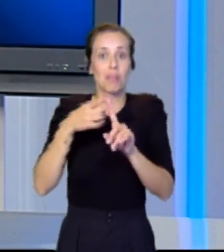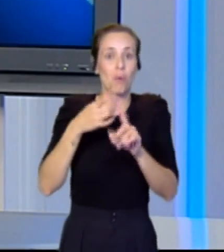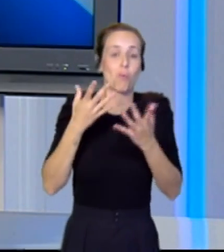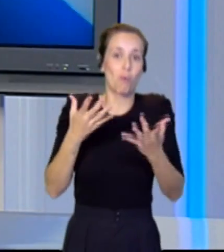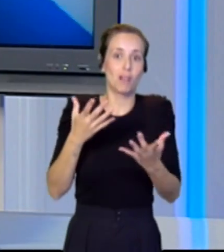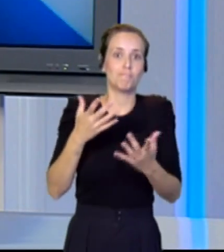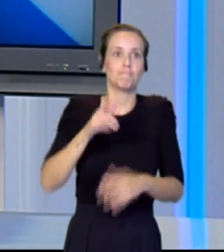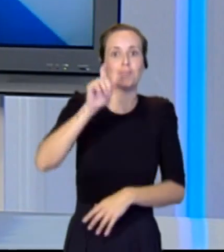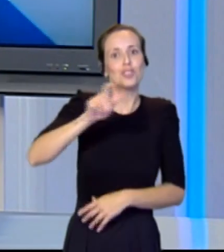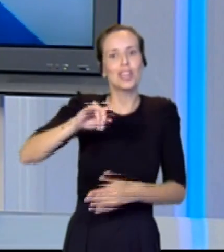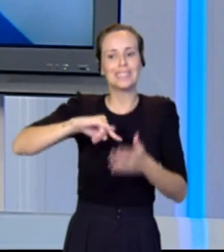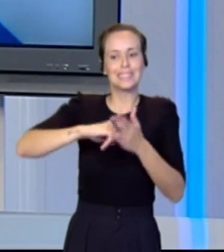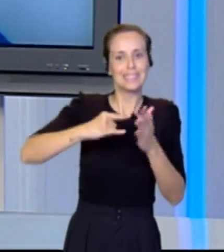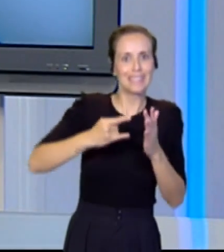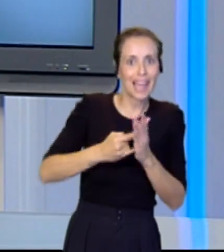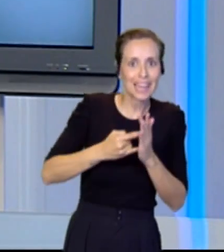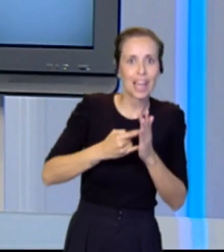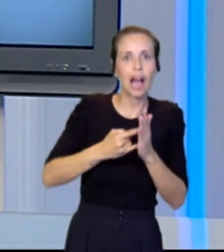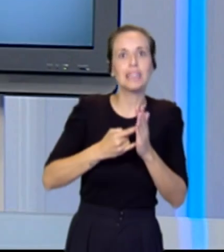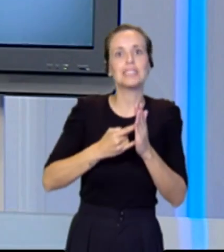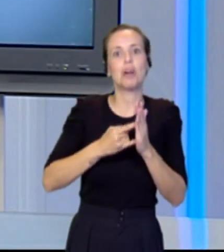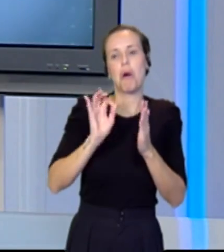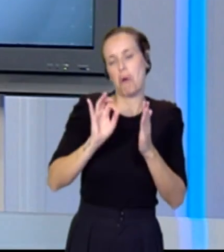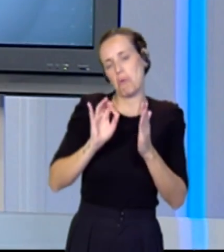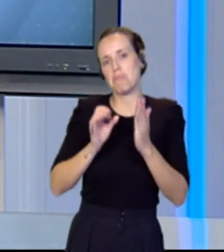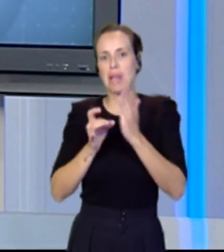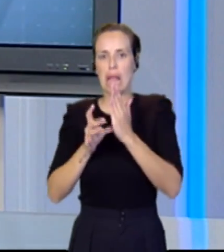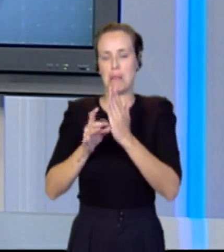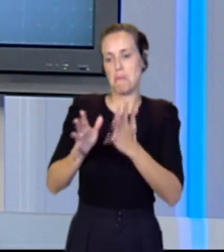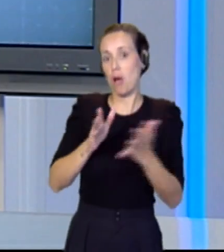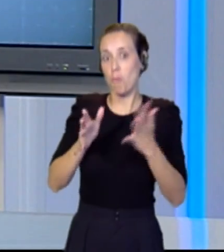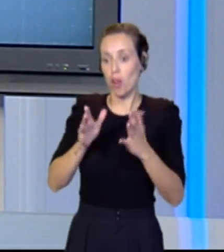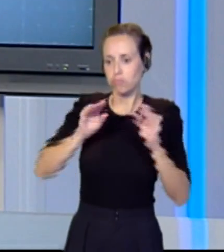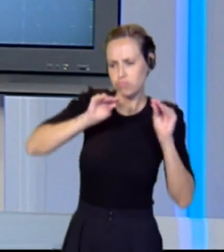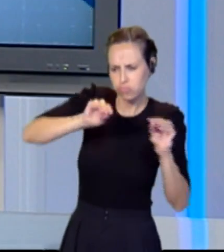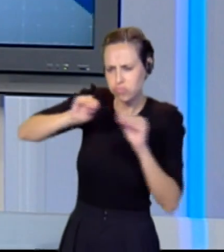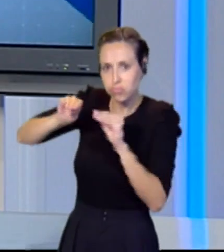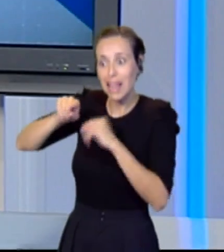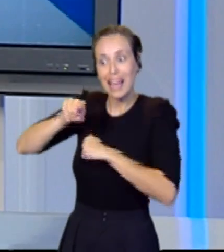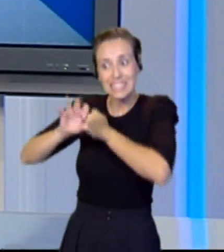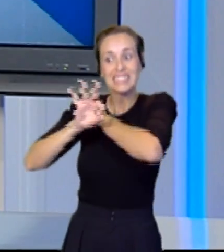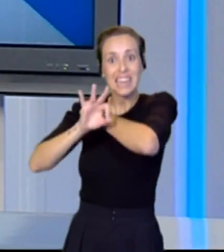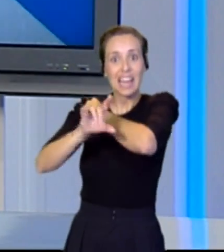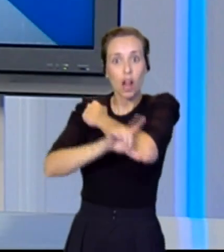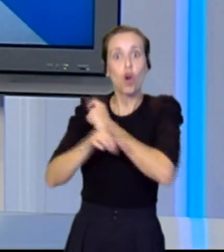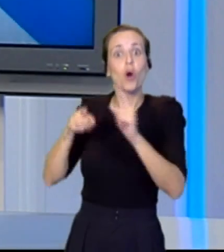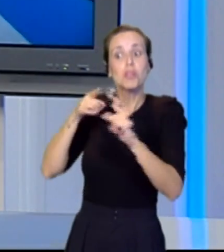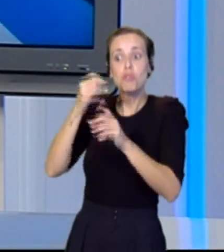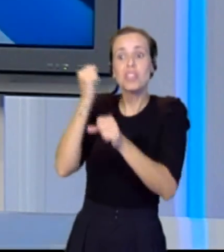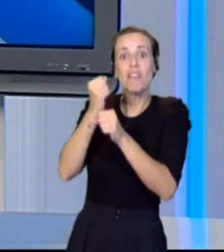técnicos y personas más o menos cualificadas en Senegal para que puedan desarrollar su actividad en su país.